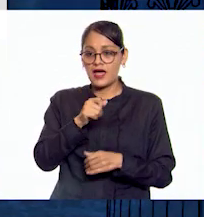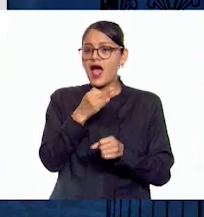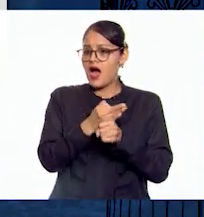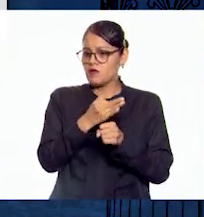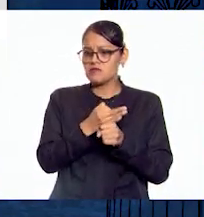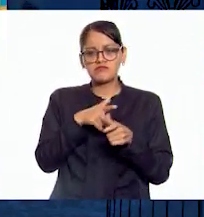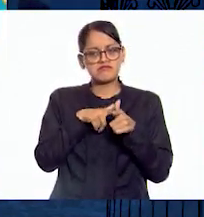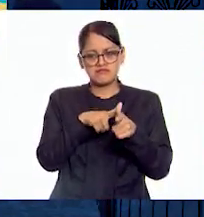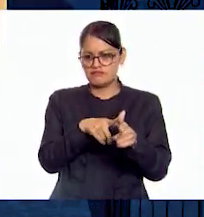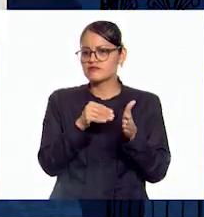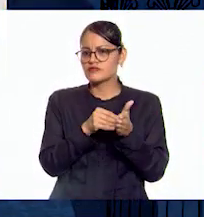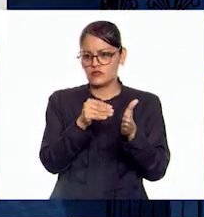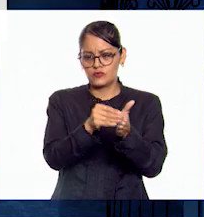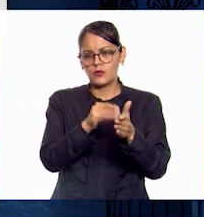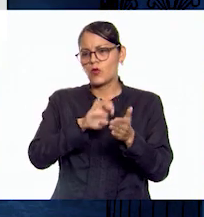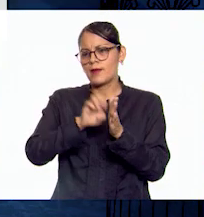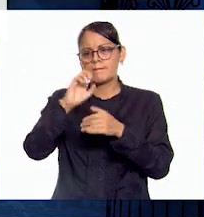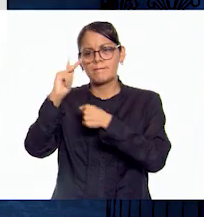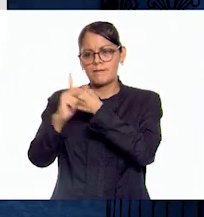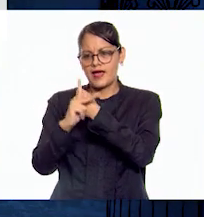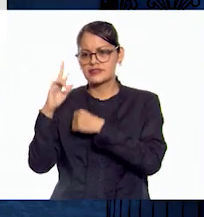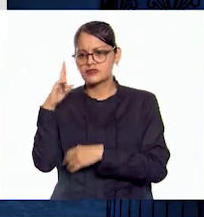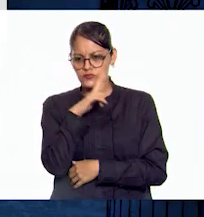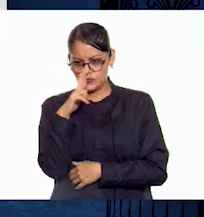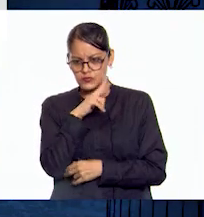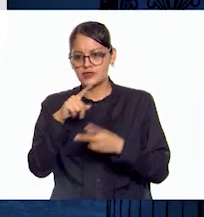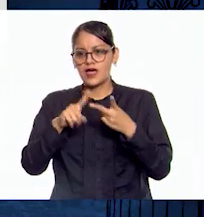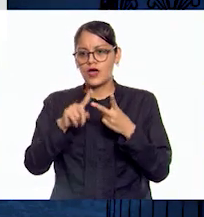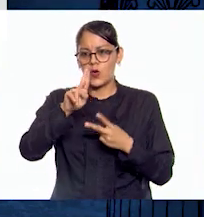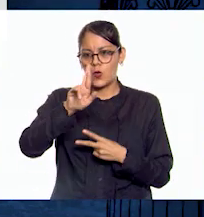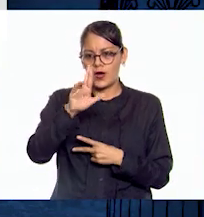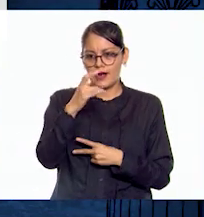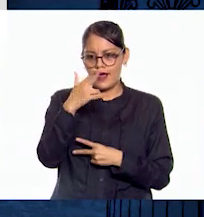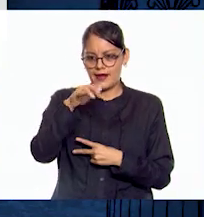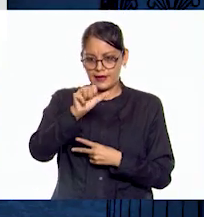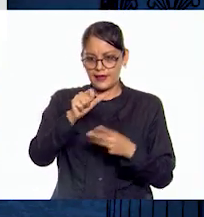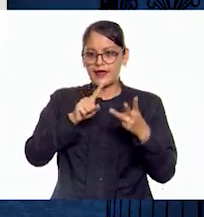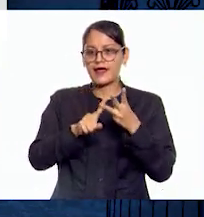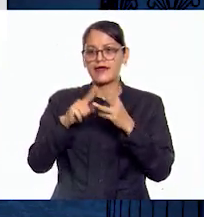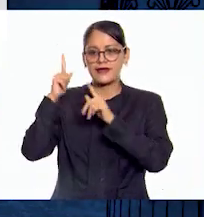principalmente en países como Rusia, Ucrania y Grecia.